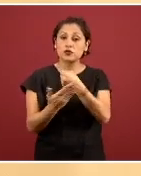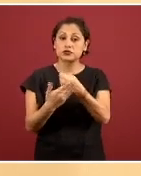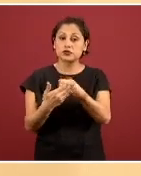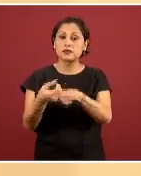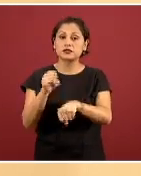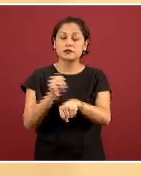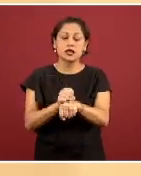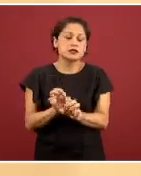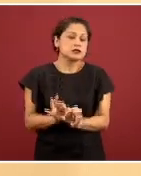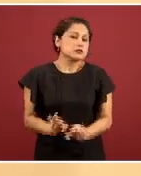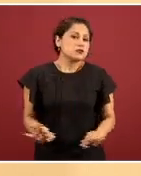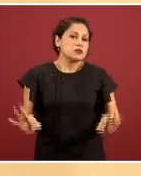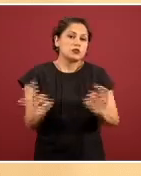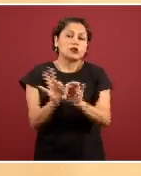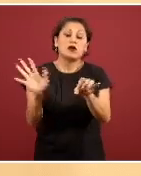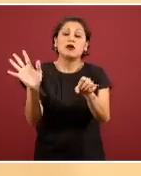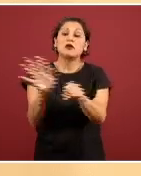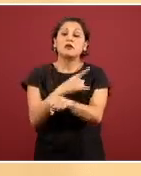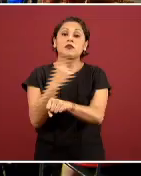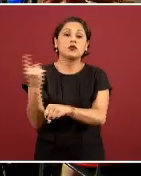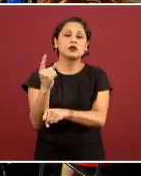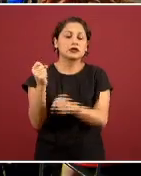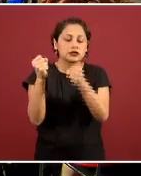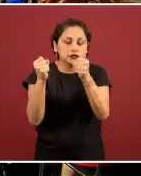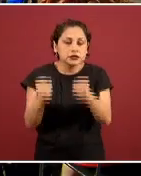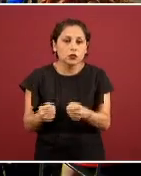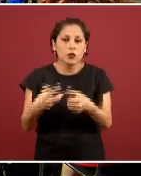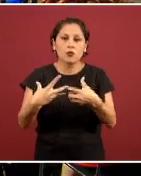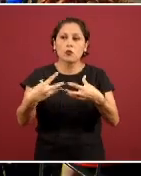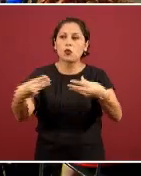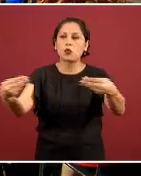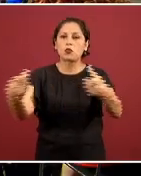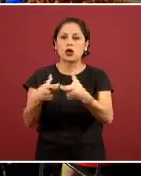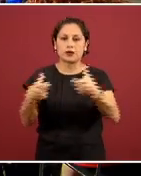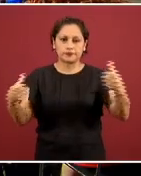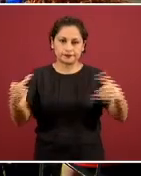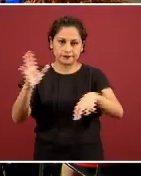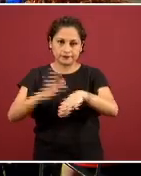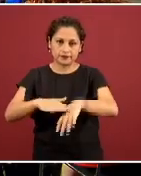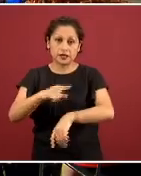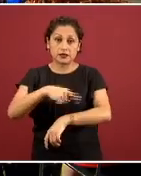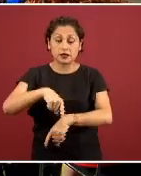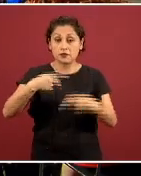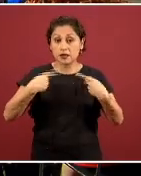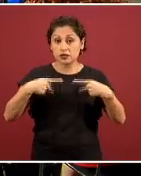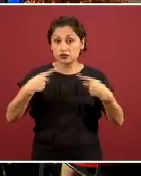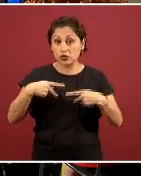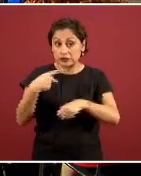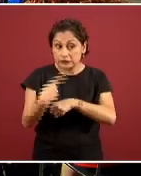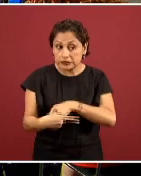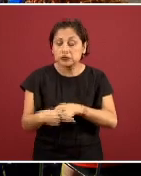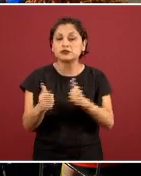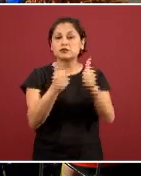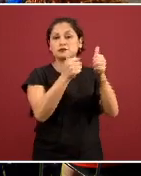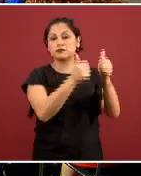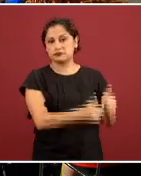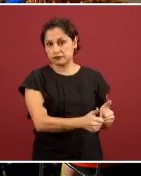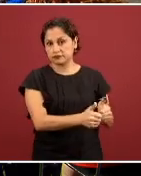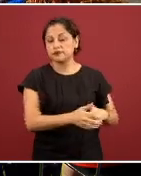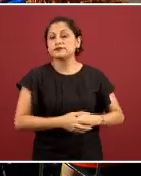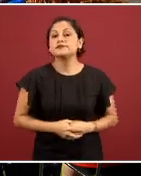continúe el incremento de los casos. Si vemos la siguiente diapositiva es precisamente nuestra